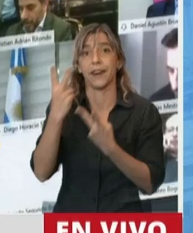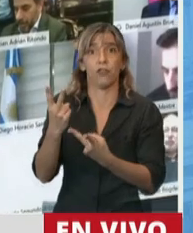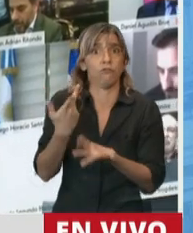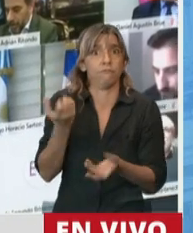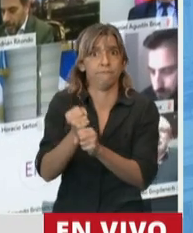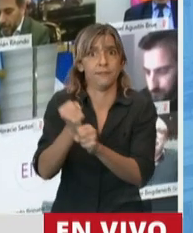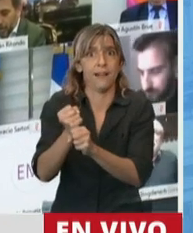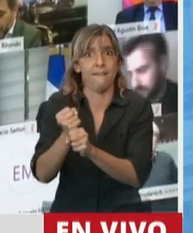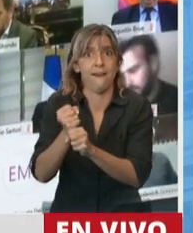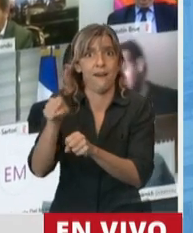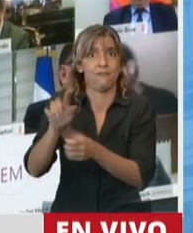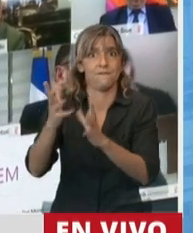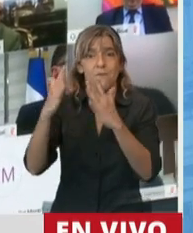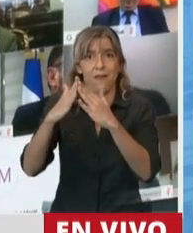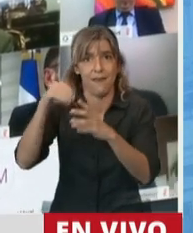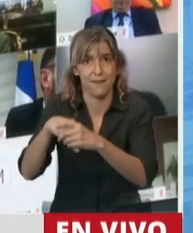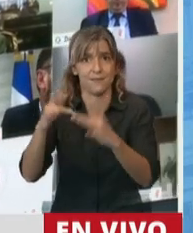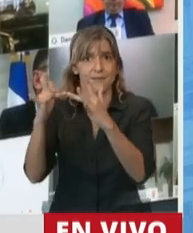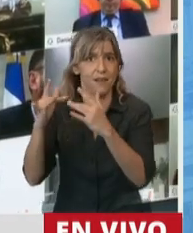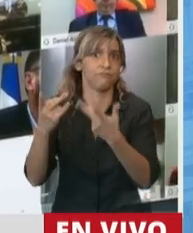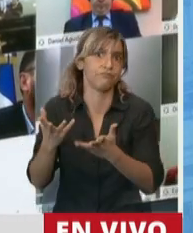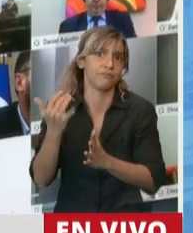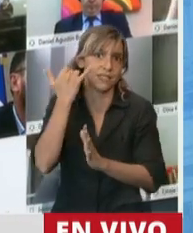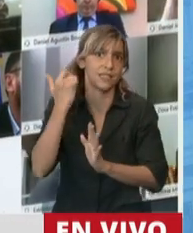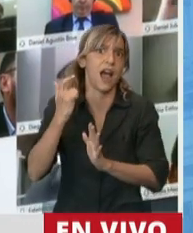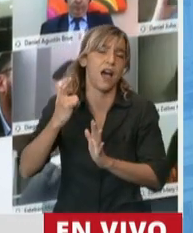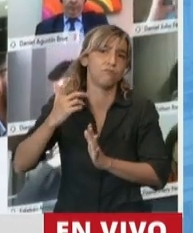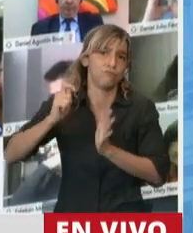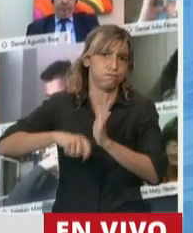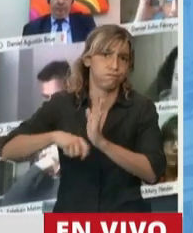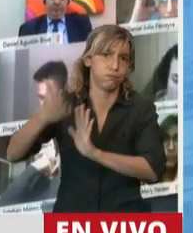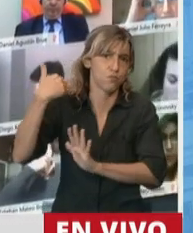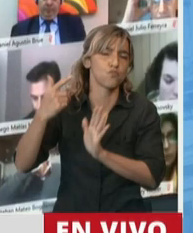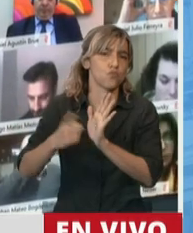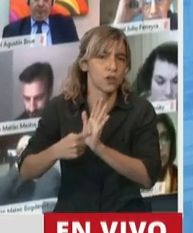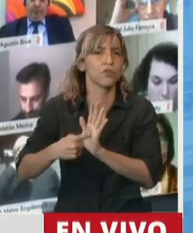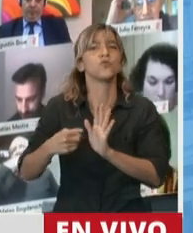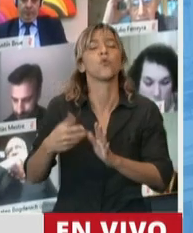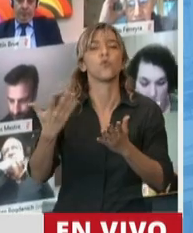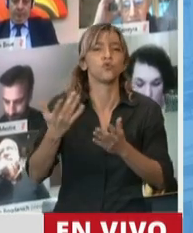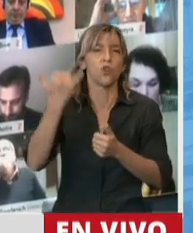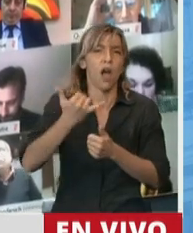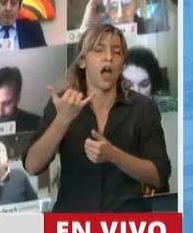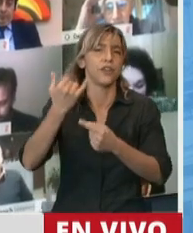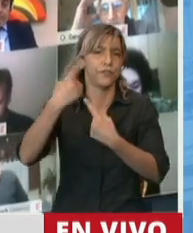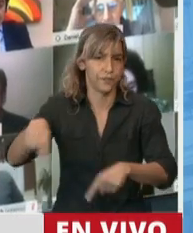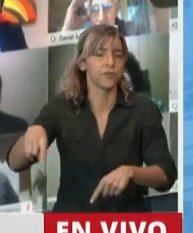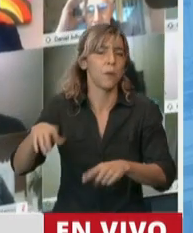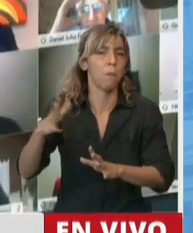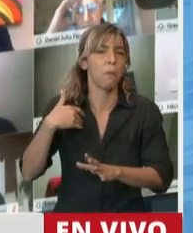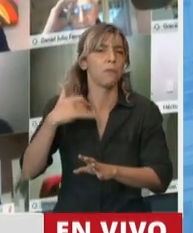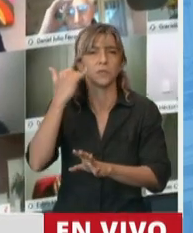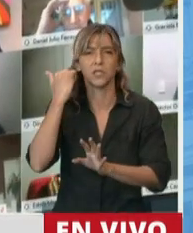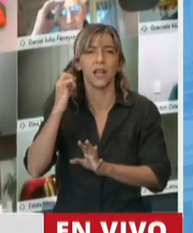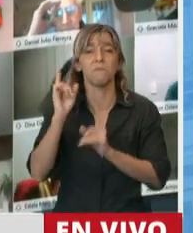proyectos, inclusive, que son anteriores. Pero yo hablaba de la resolución 152 del 2012 y 1595